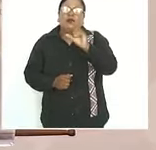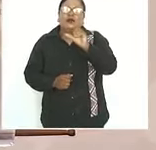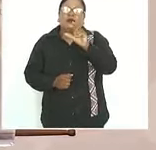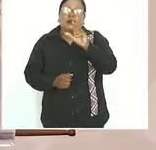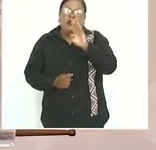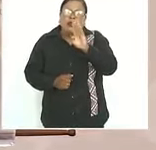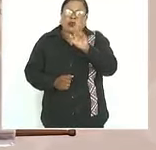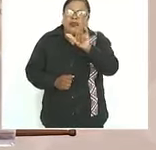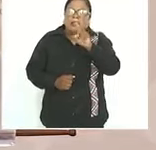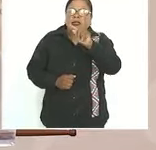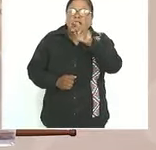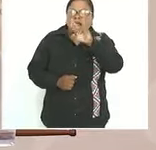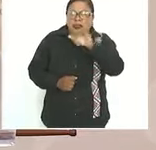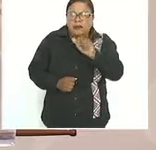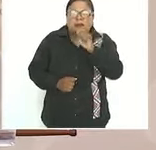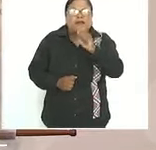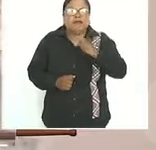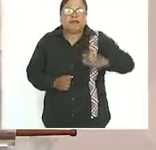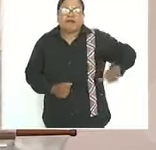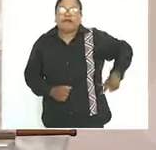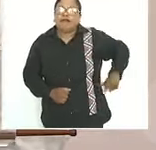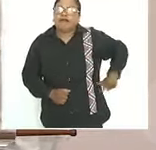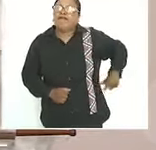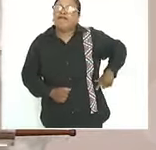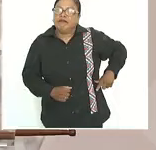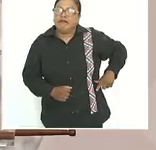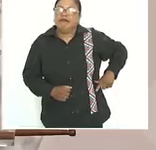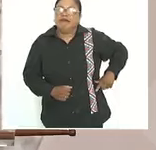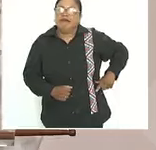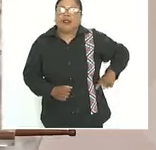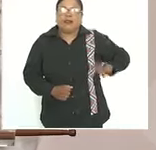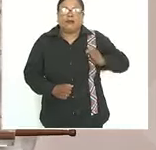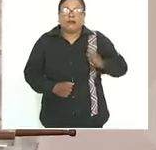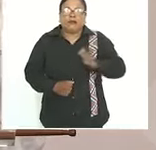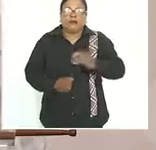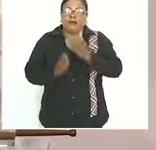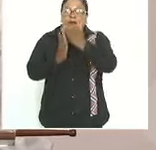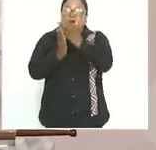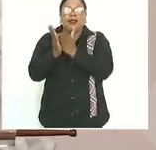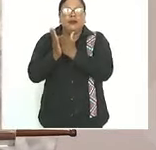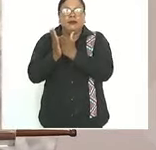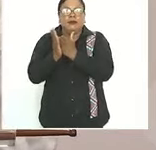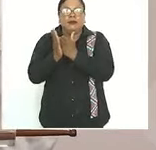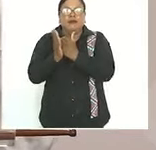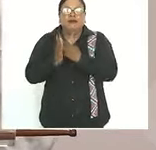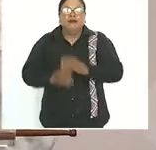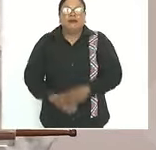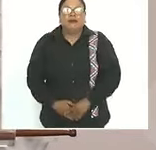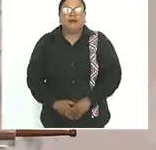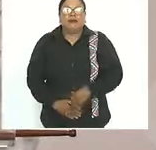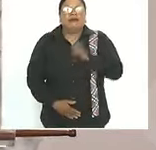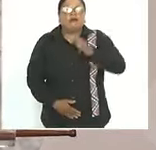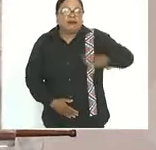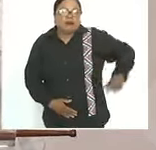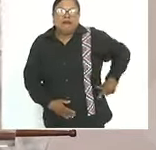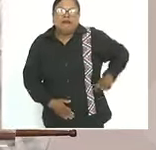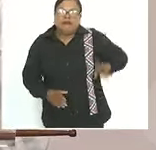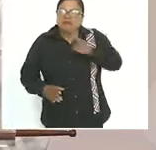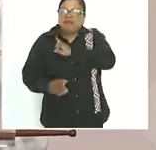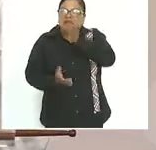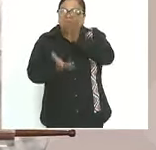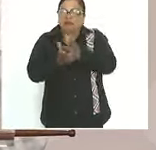es el gobierno de una minoría el gobierno de los ricos